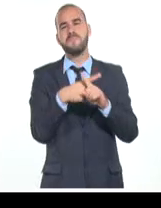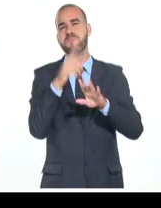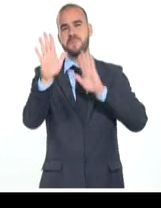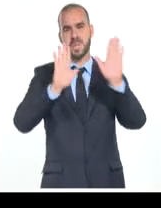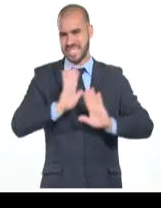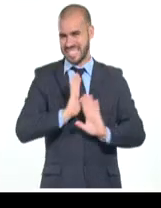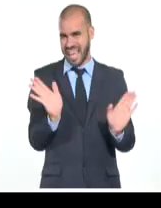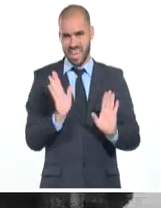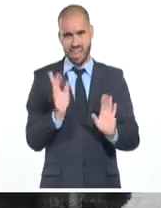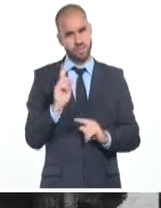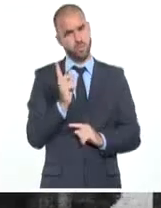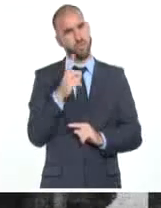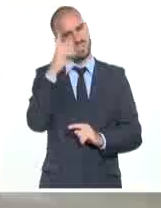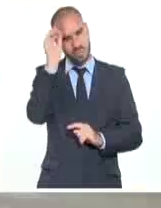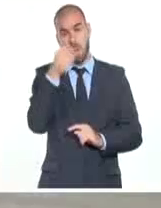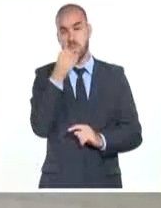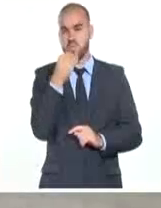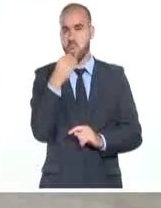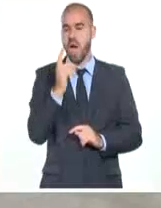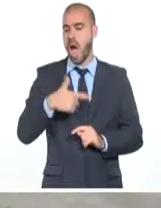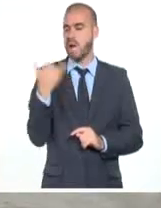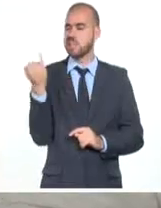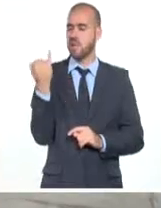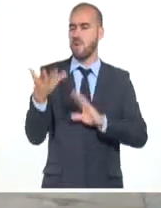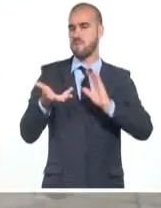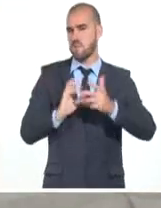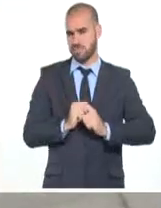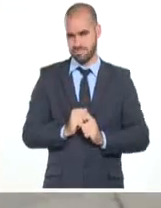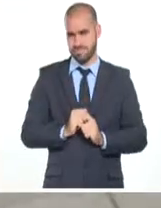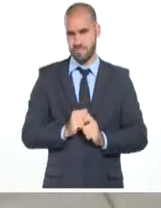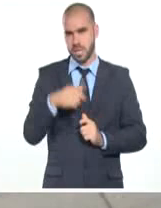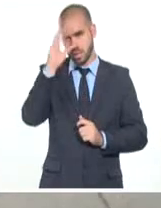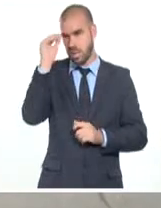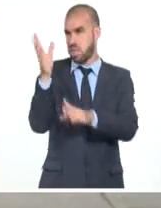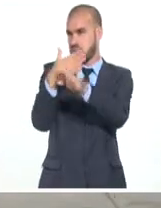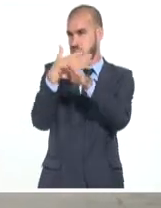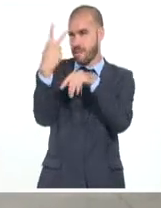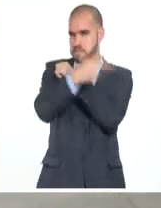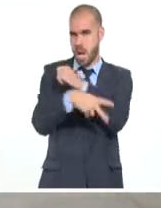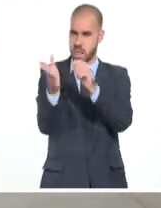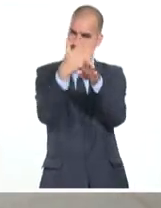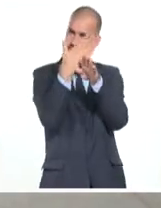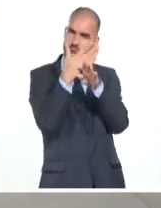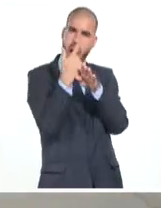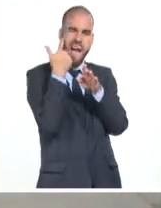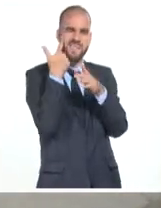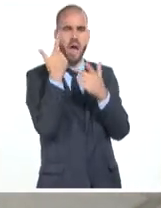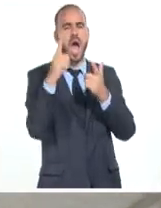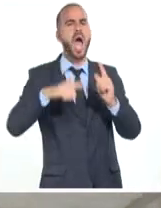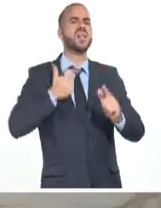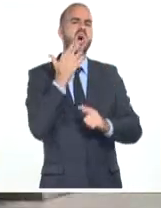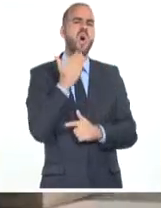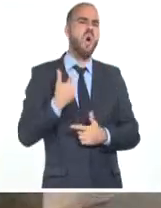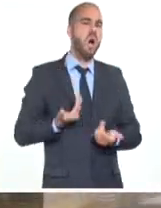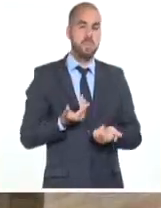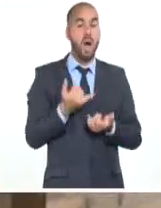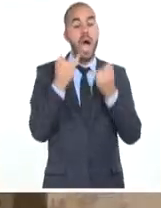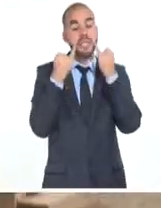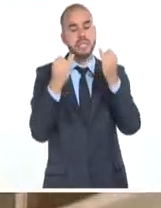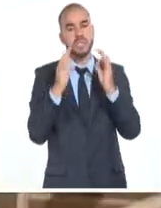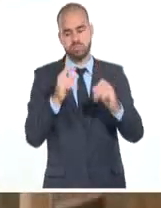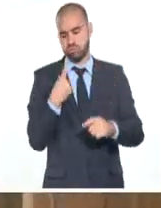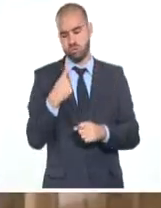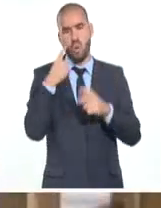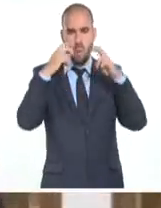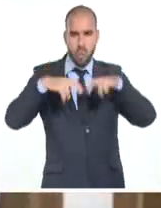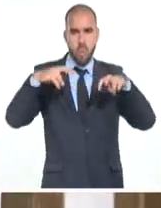idea de traer arte internacional, cómo ha funcionado el arte en determinados contextos, que ha sido un interés siempre del centro y de